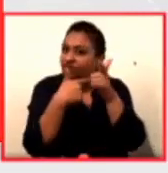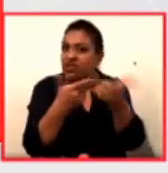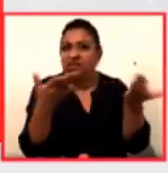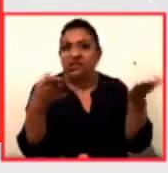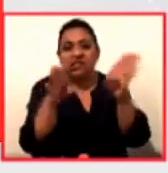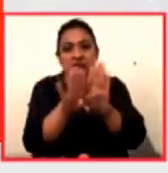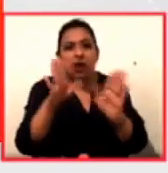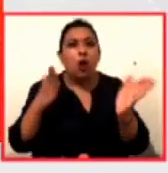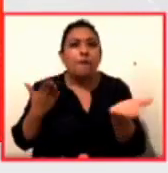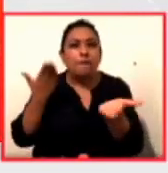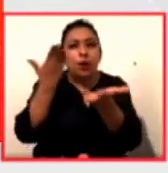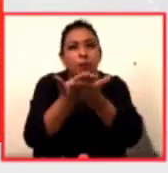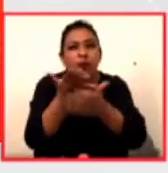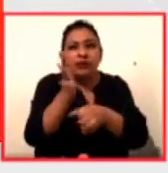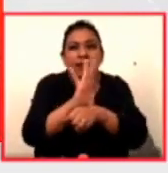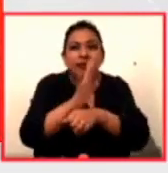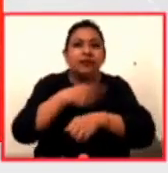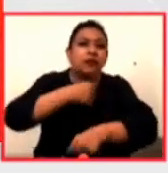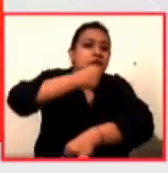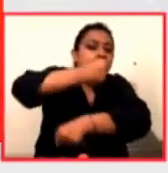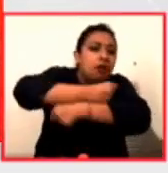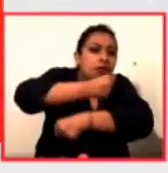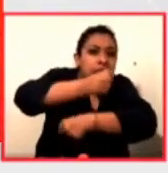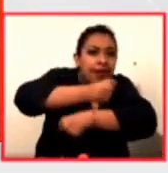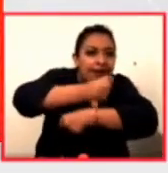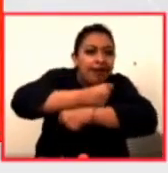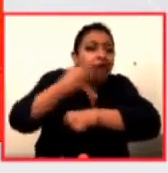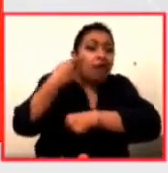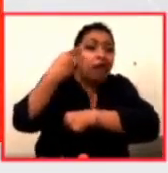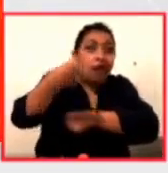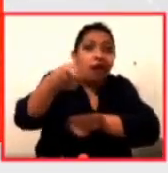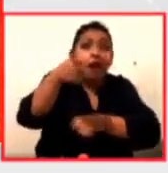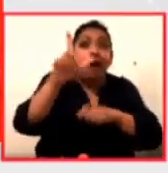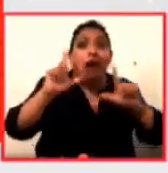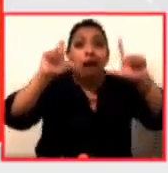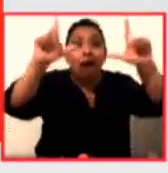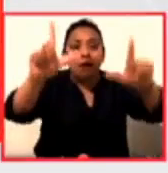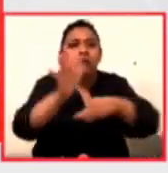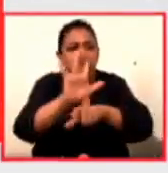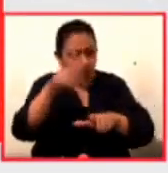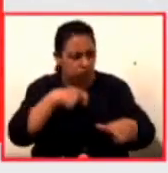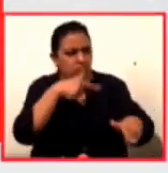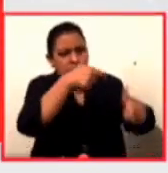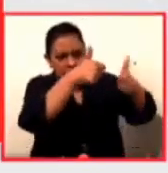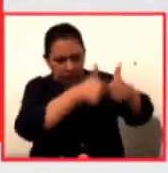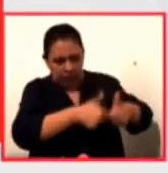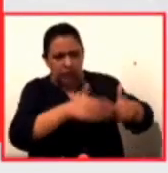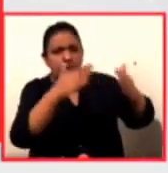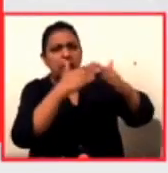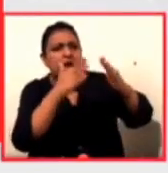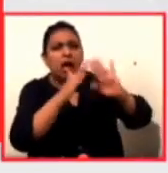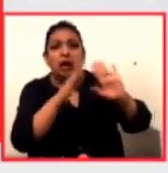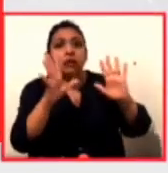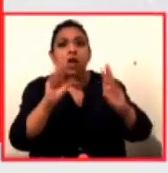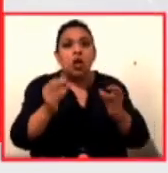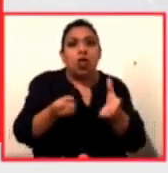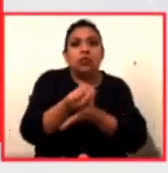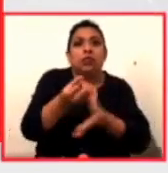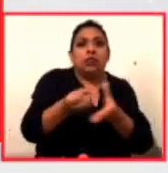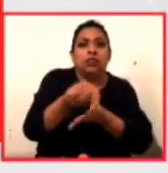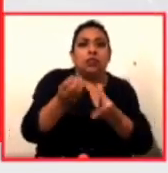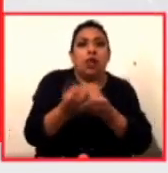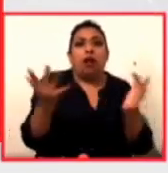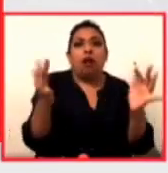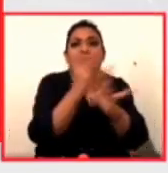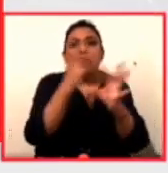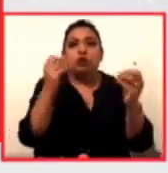de cine desde la ventana o el balcón es una manera de fomentar el quedarse en casa y desalentar las aglomeraciones. Las fachadas